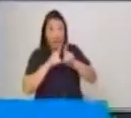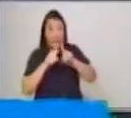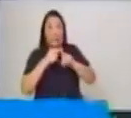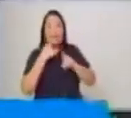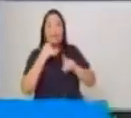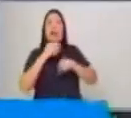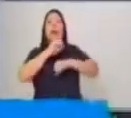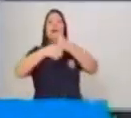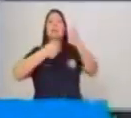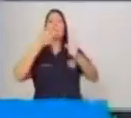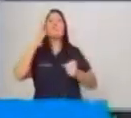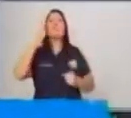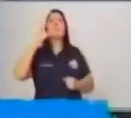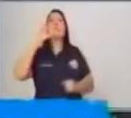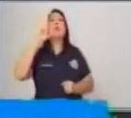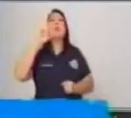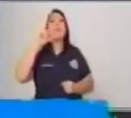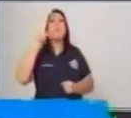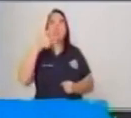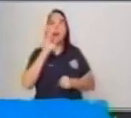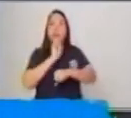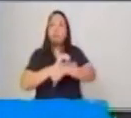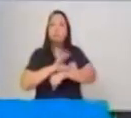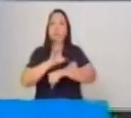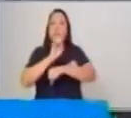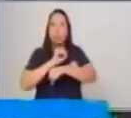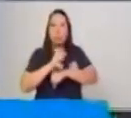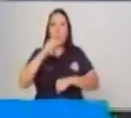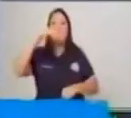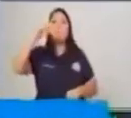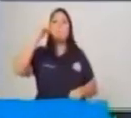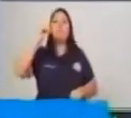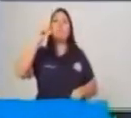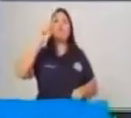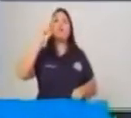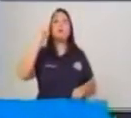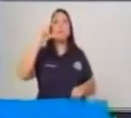nos deja una enseñanza, lo que se llama una moraleja.